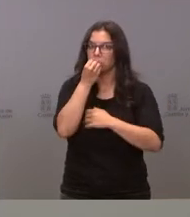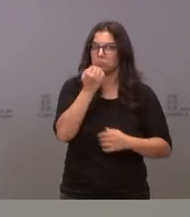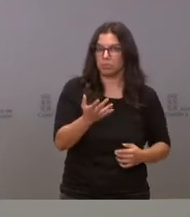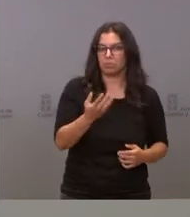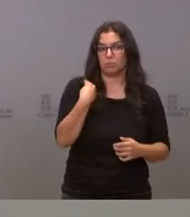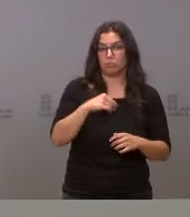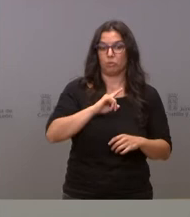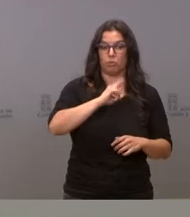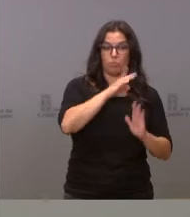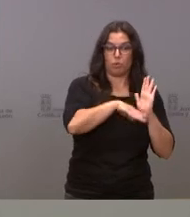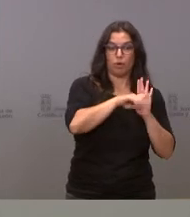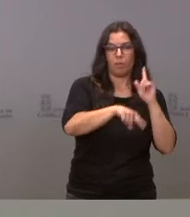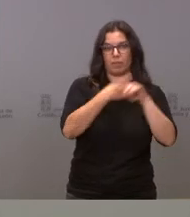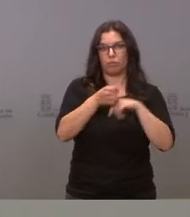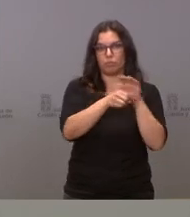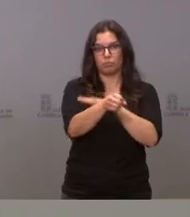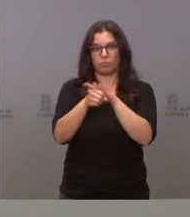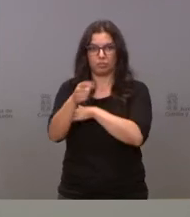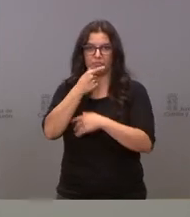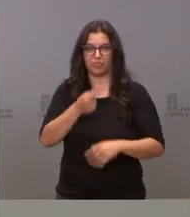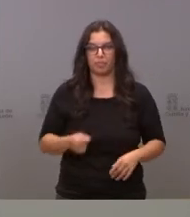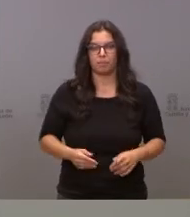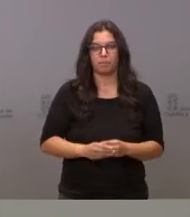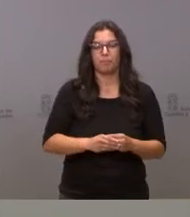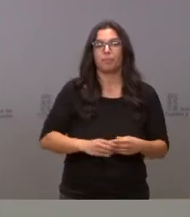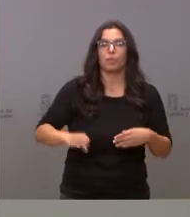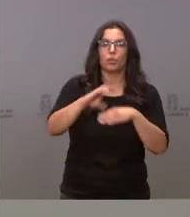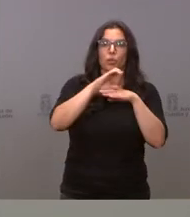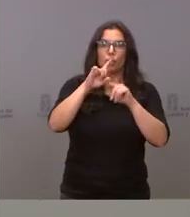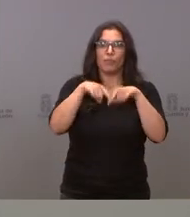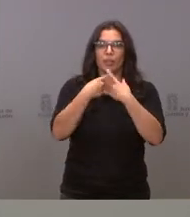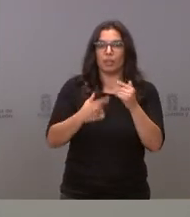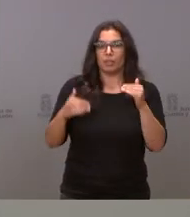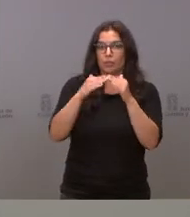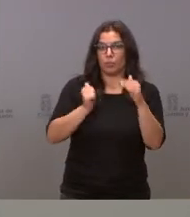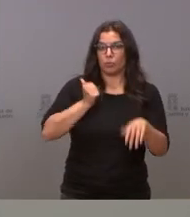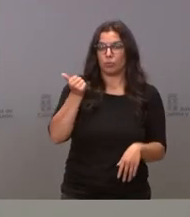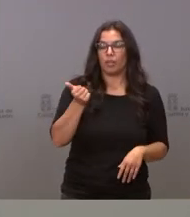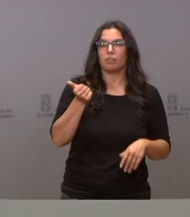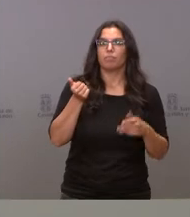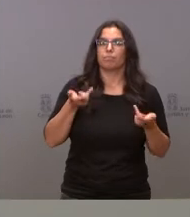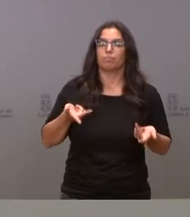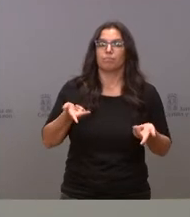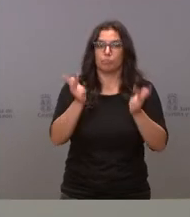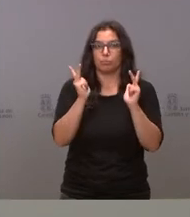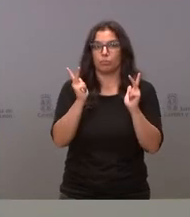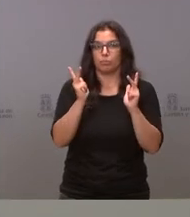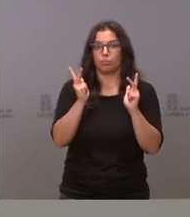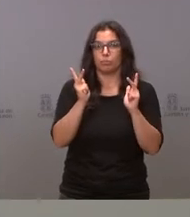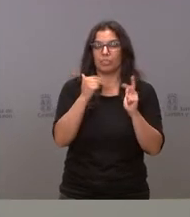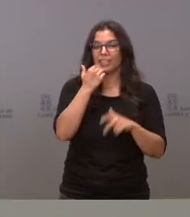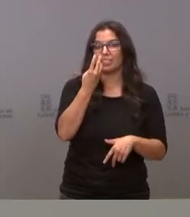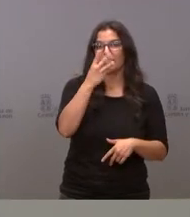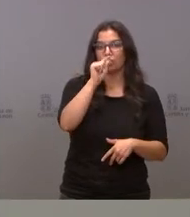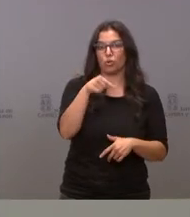dicho programa. La Consejería de Familia e Igualdad de Oportunidades autoriza por casi 3